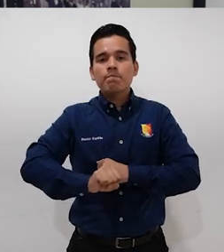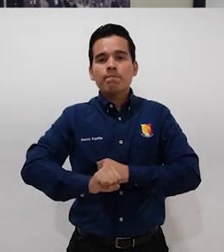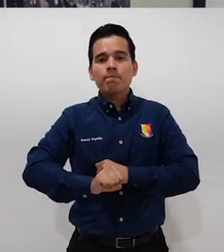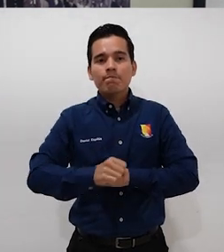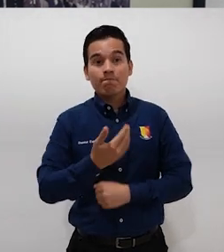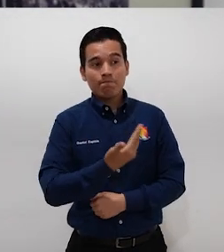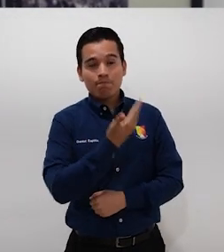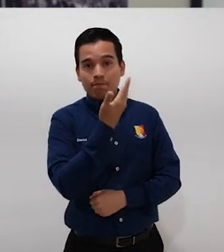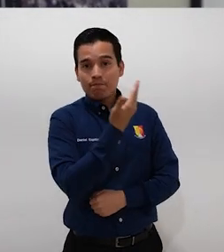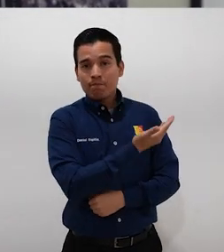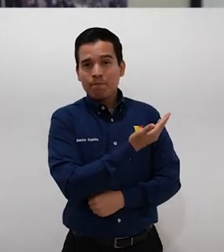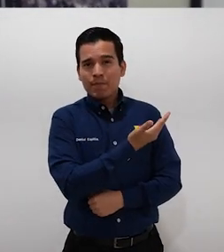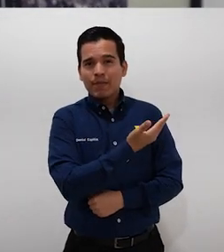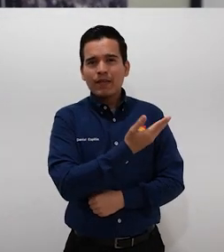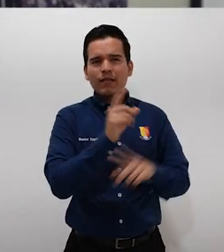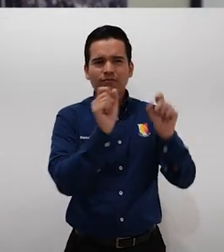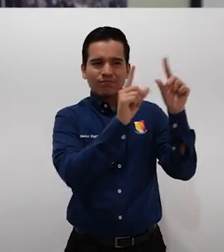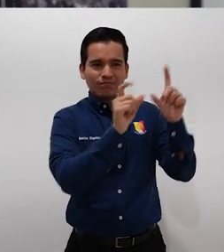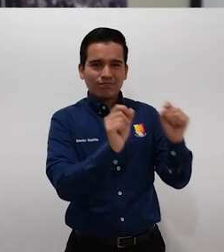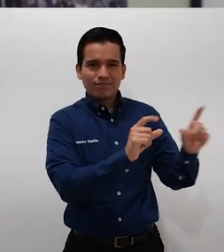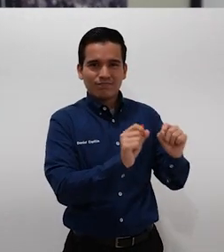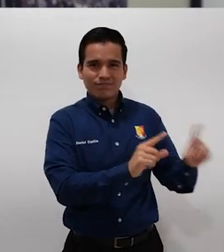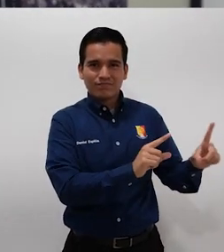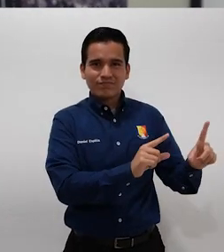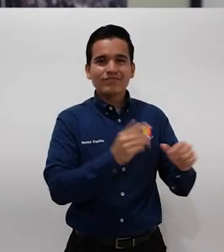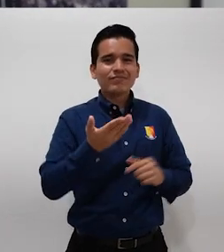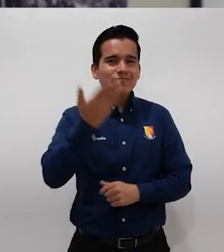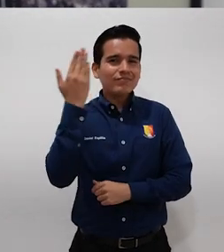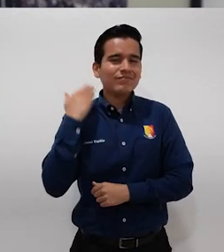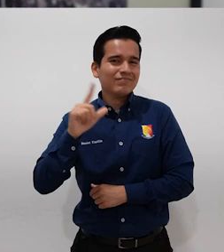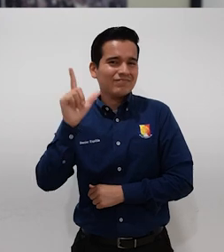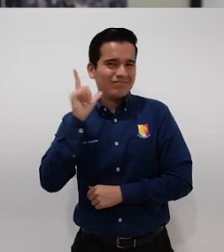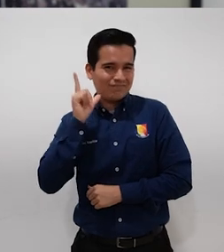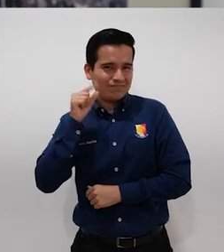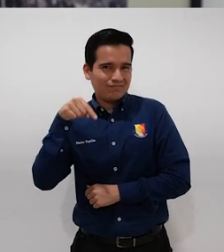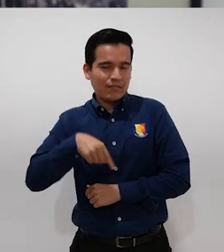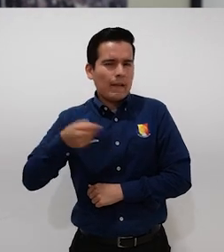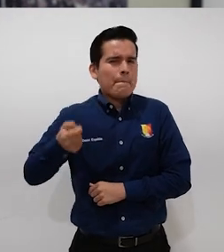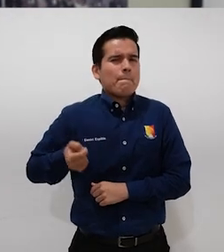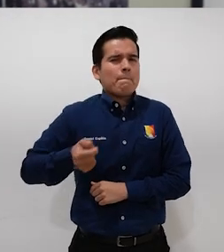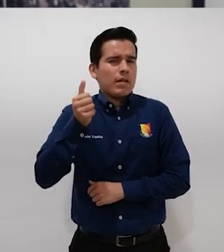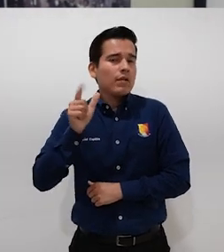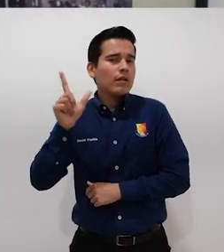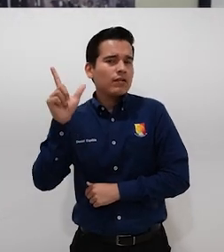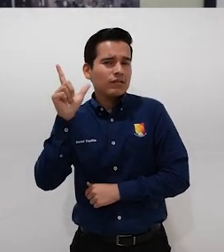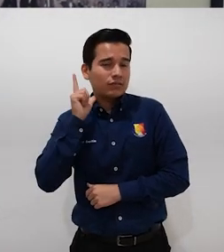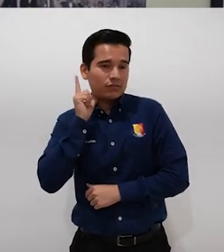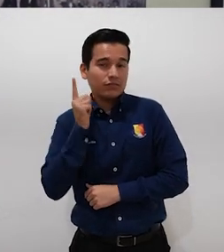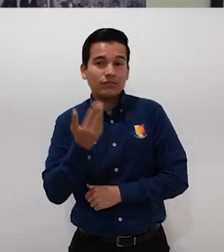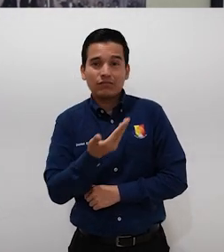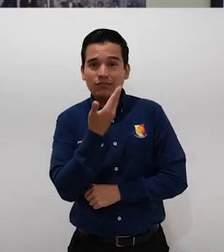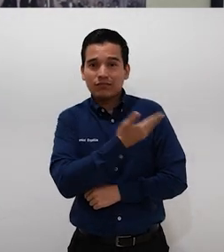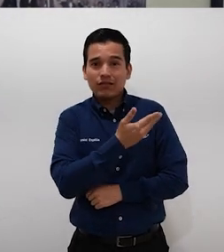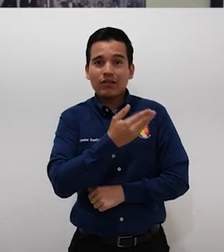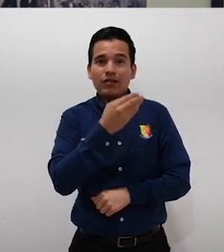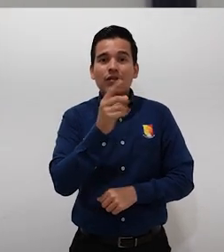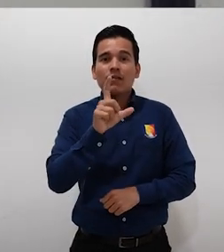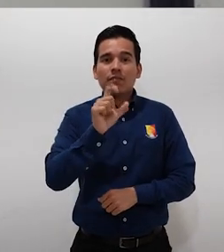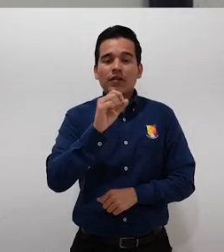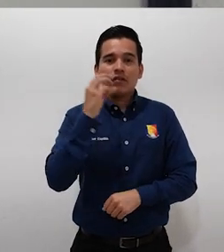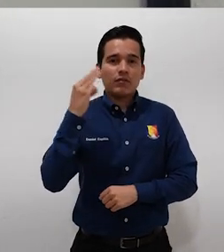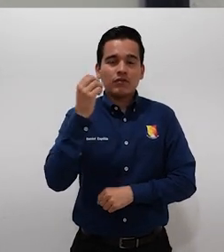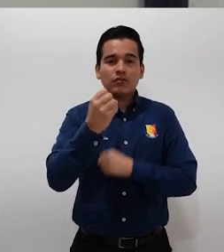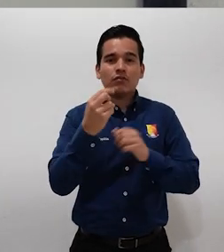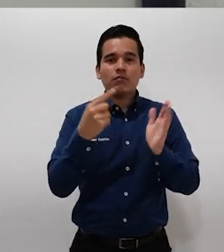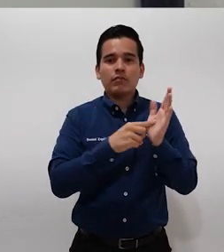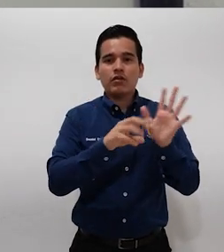A mis espaldas está la Galería de las Legislaturas de este Congreso, la primera legislatura del periodo del 20 de marzo